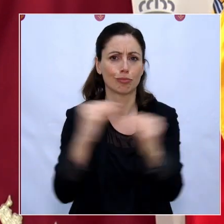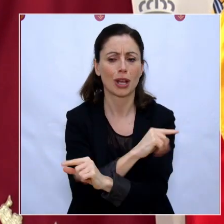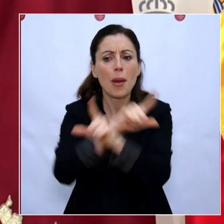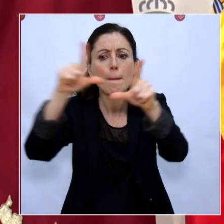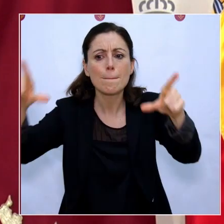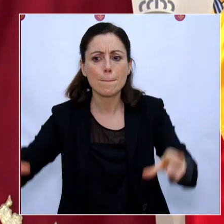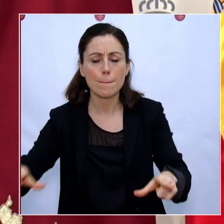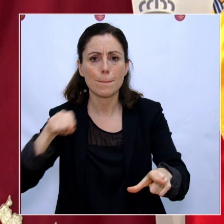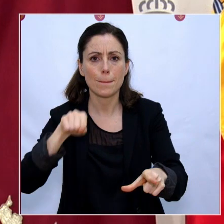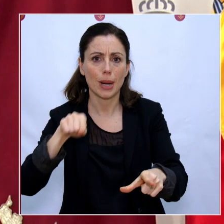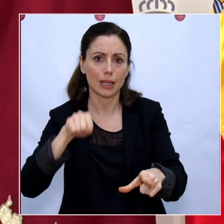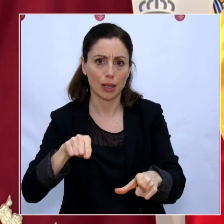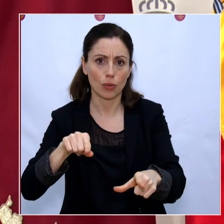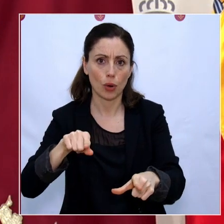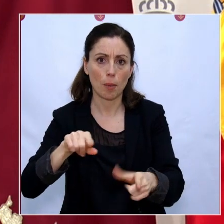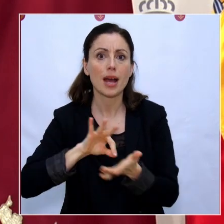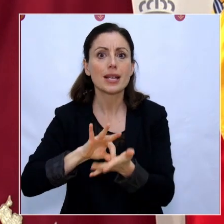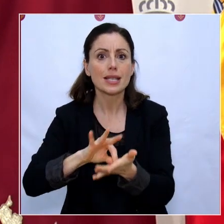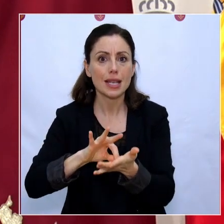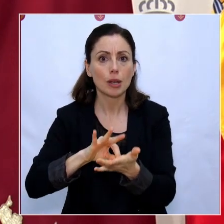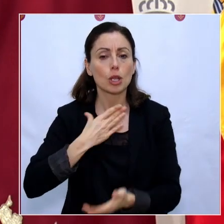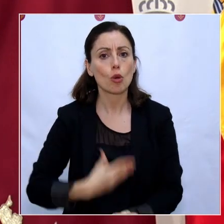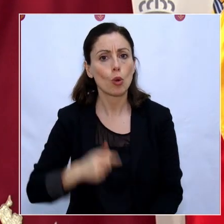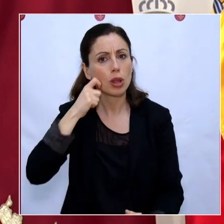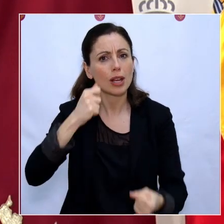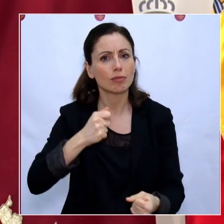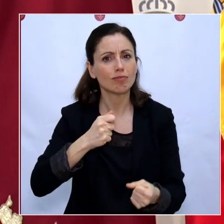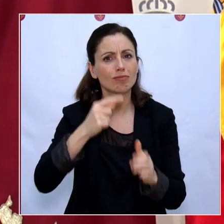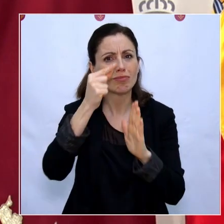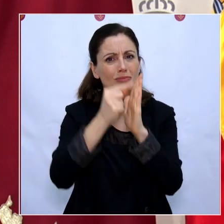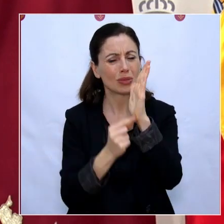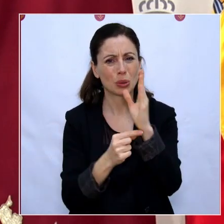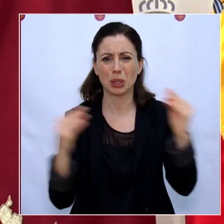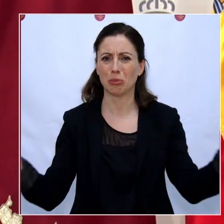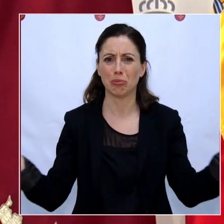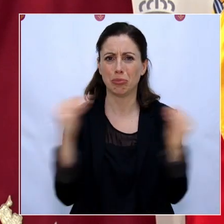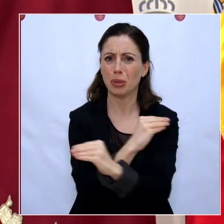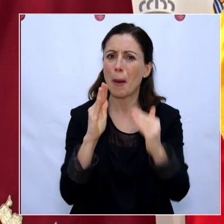logística del Servicio Murciano de Salud. La cifra es claramente inferior.